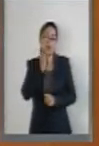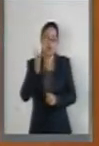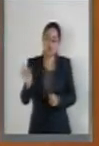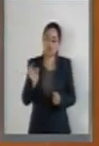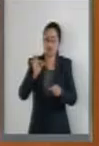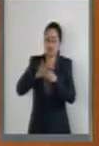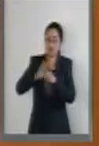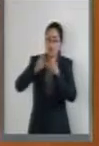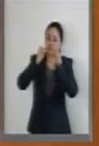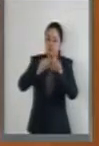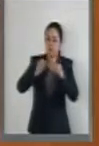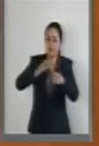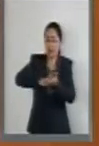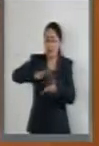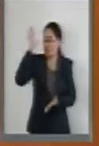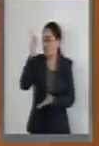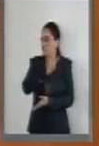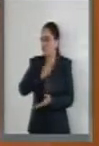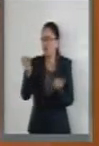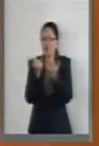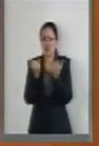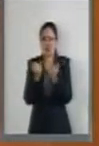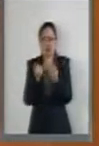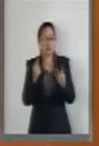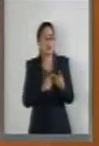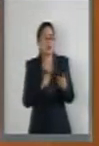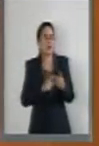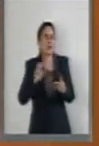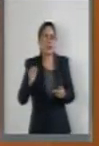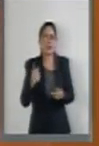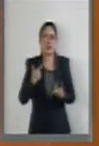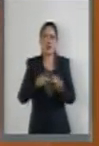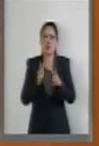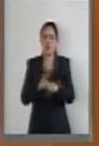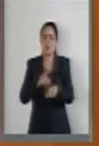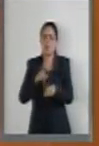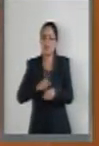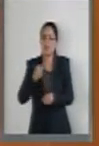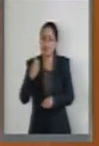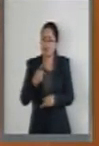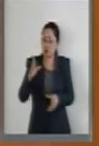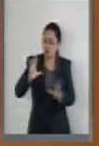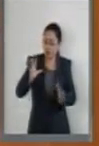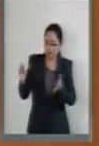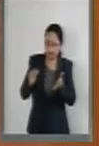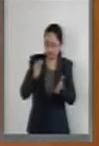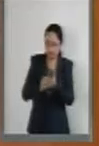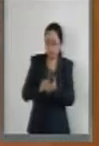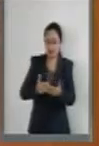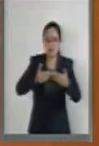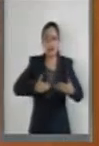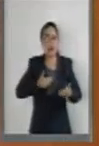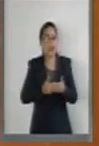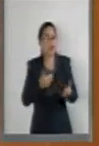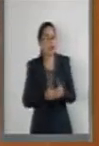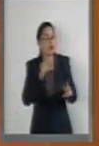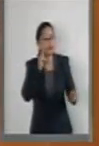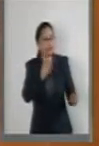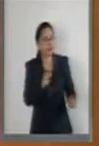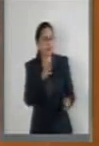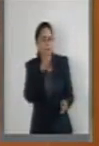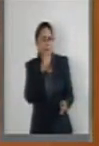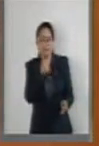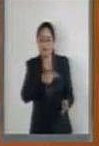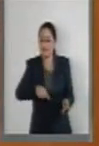fue una iniciativa que promoví y que se logró que pudiéramos incorporar a la